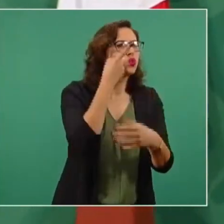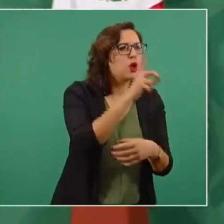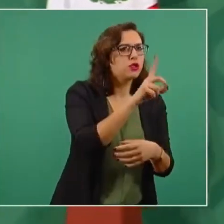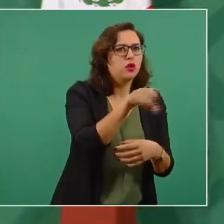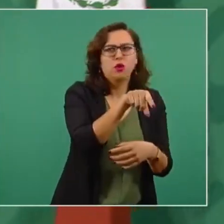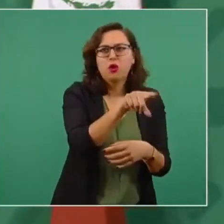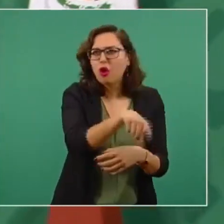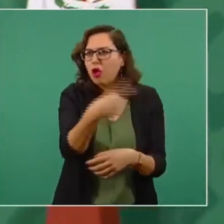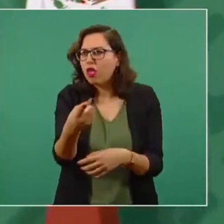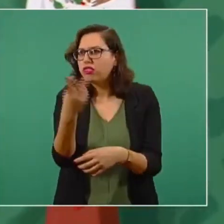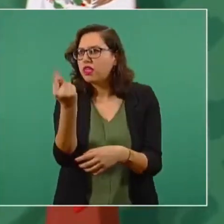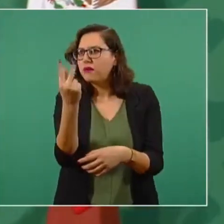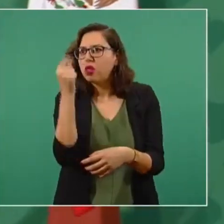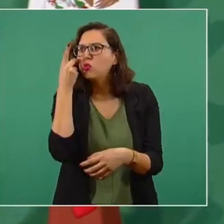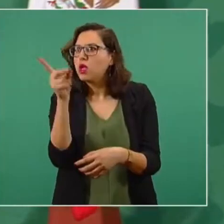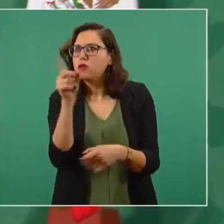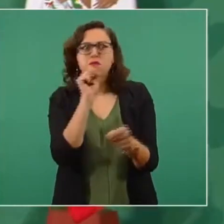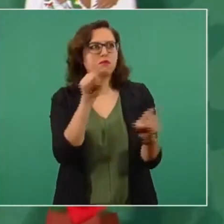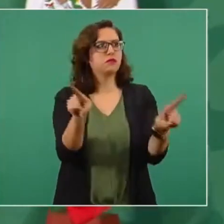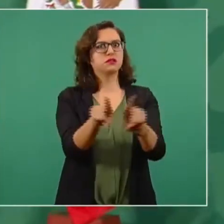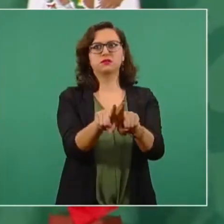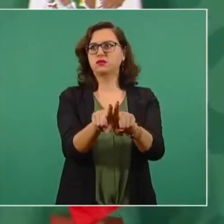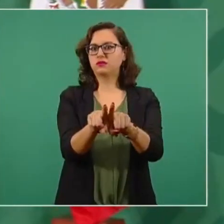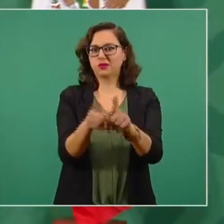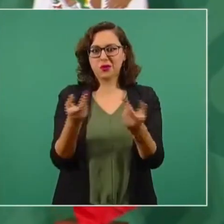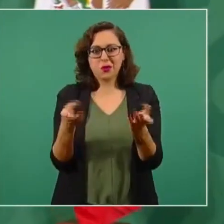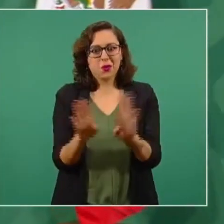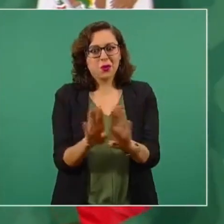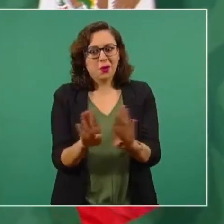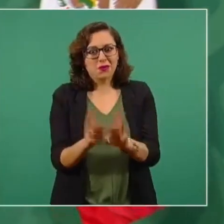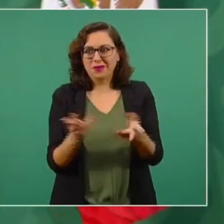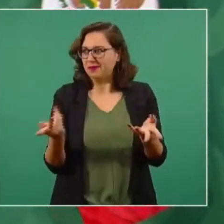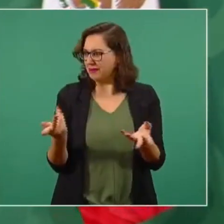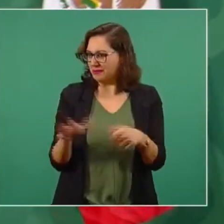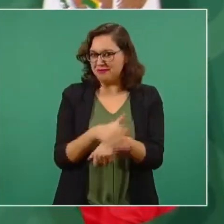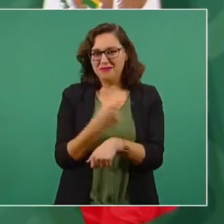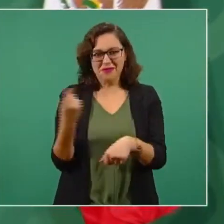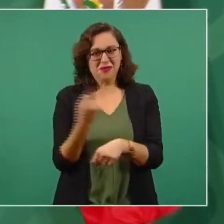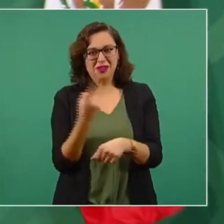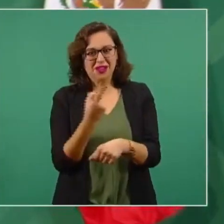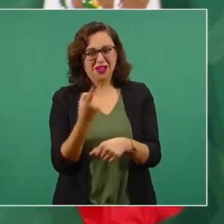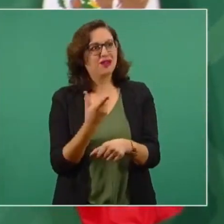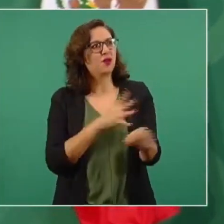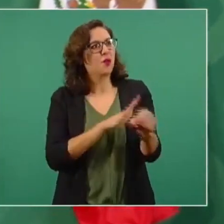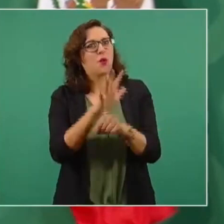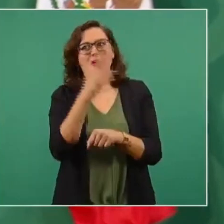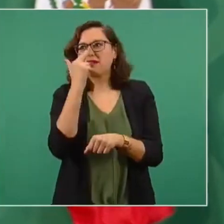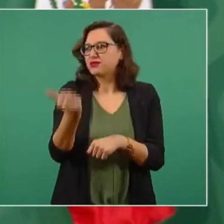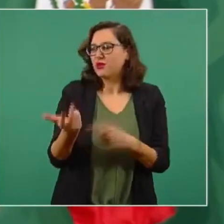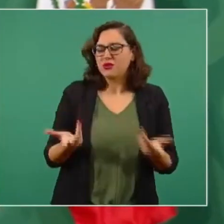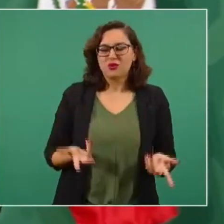el dueño de una televisión